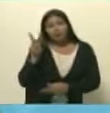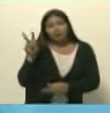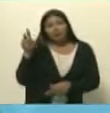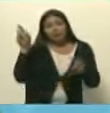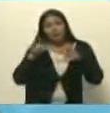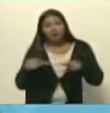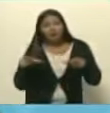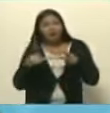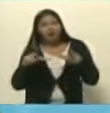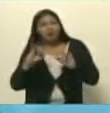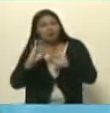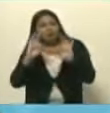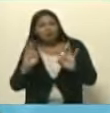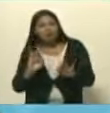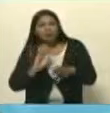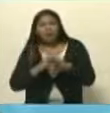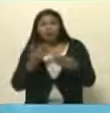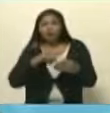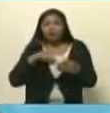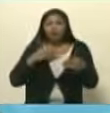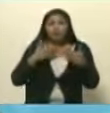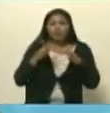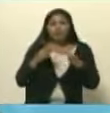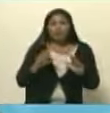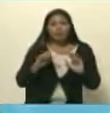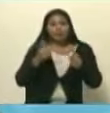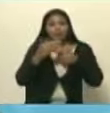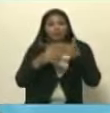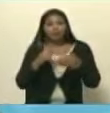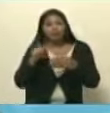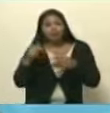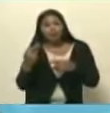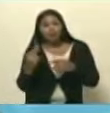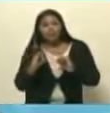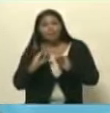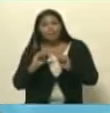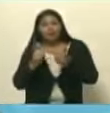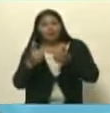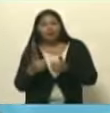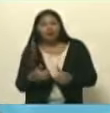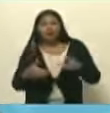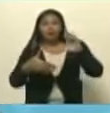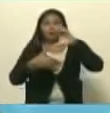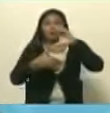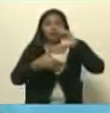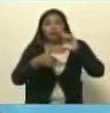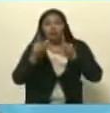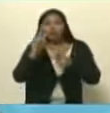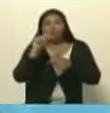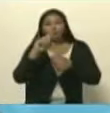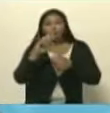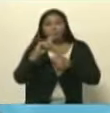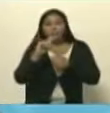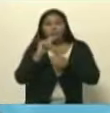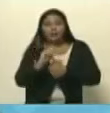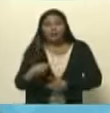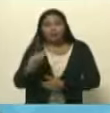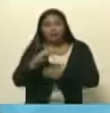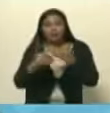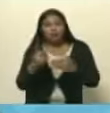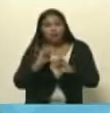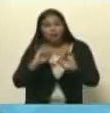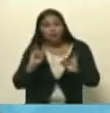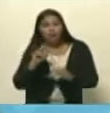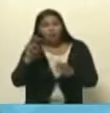región porque eso nos va a permitir conocer la iniciativa que luego surge con Telesur pero coméntanos un poco ese panorama mediático que